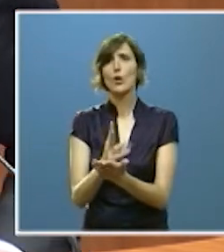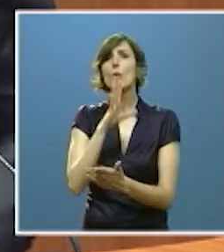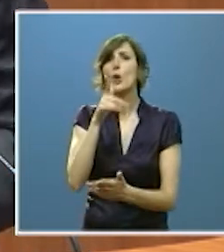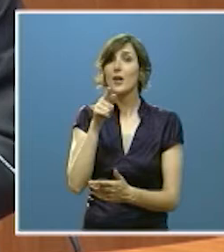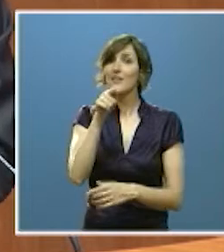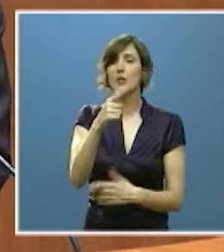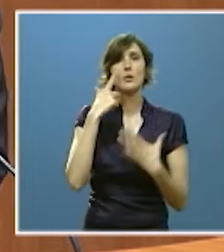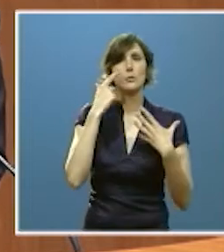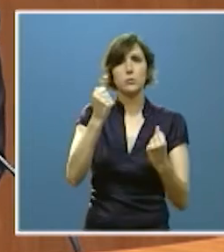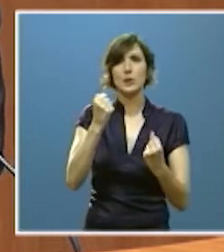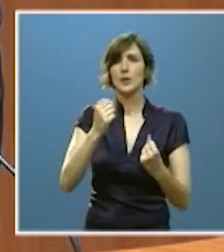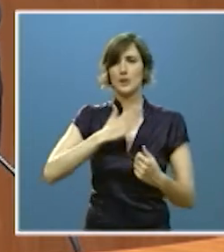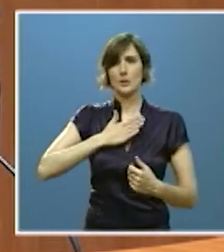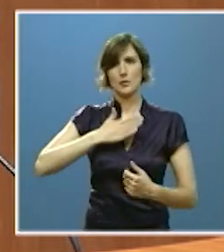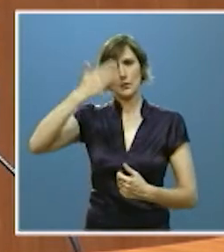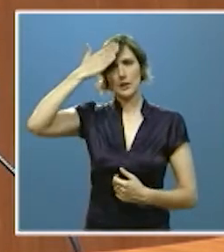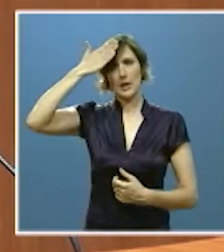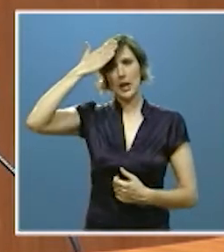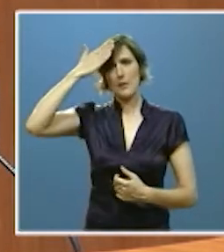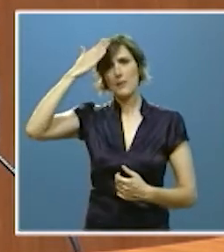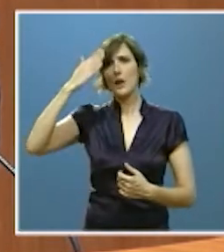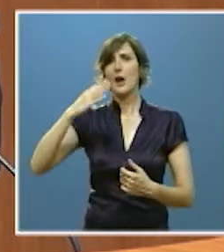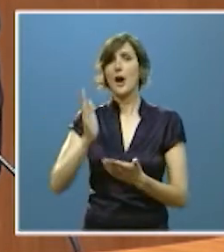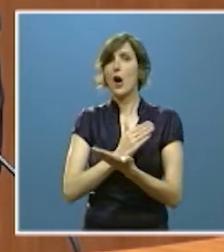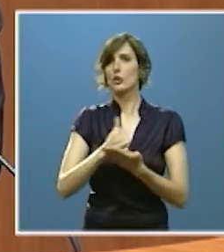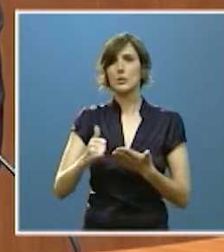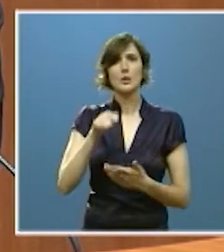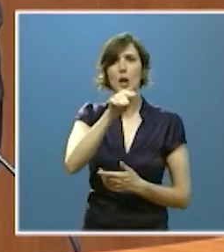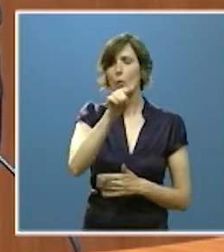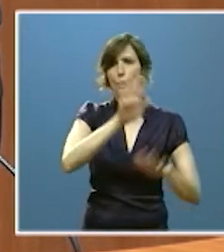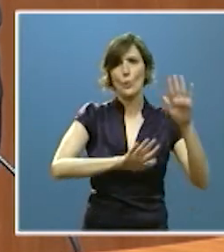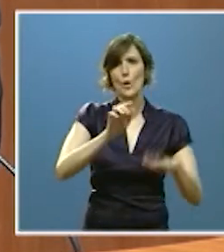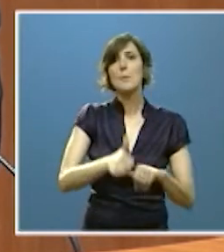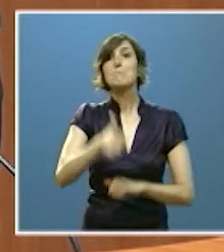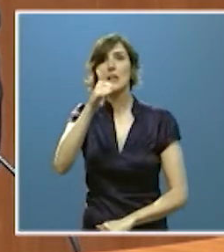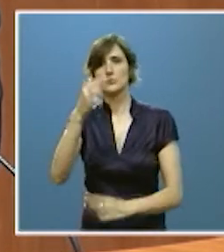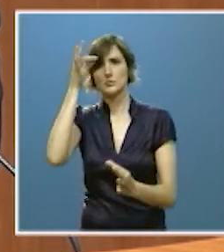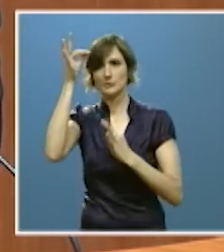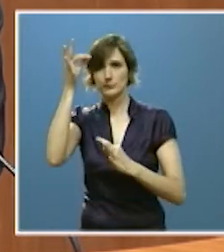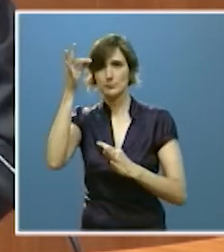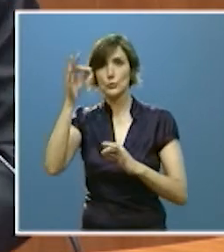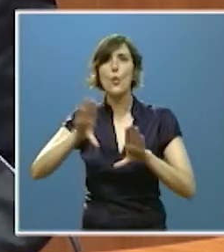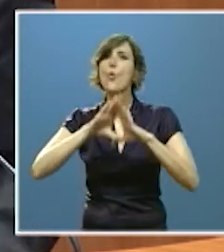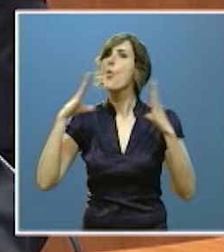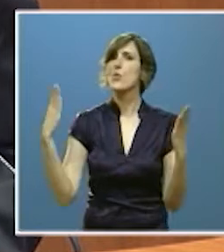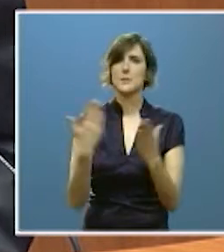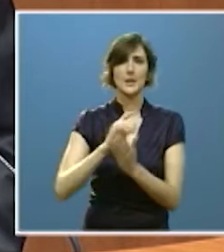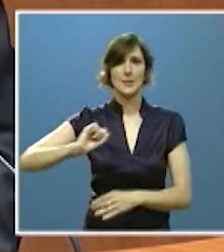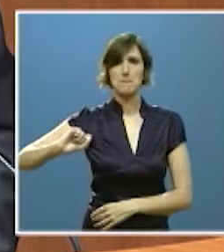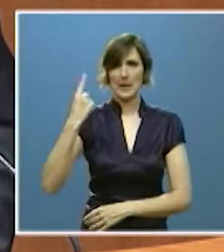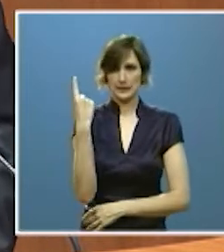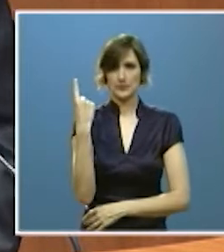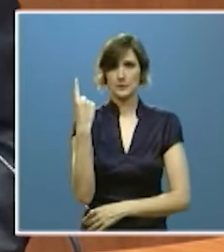servicio de titularidad autonómica más complejo y más exigente más universal también lo somos